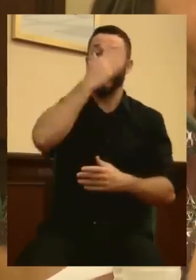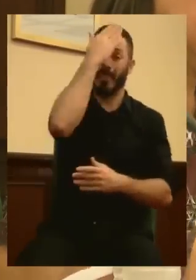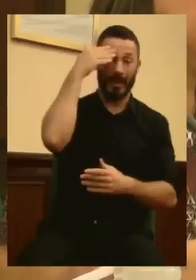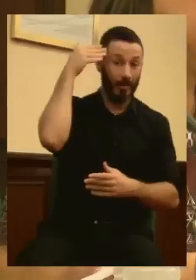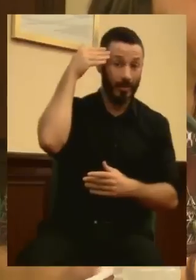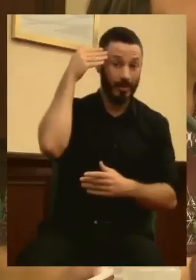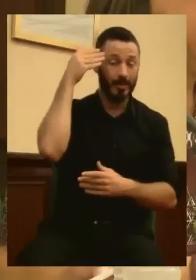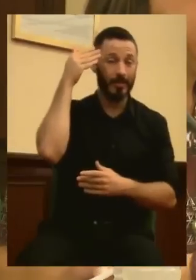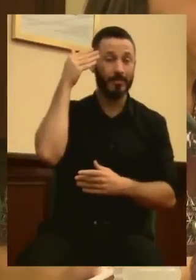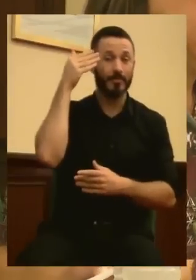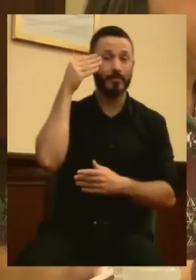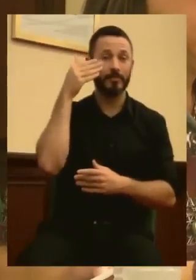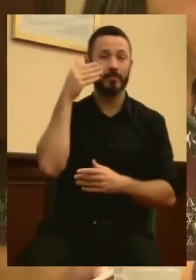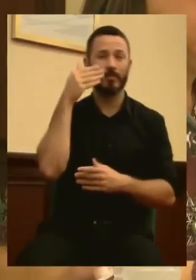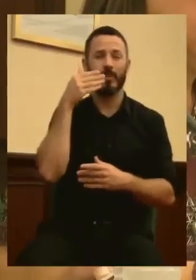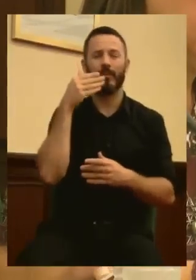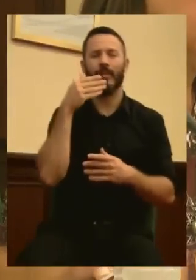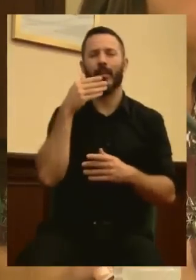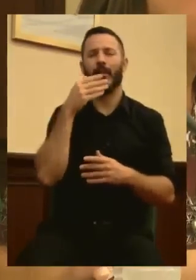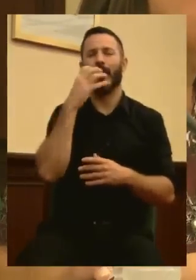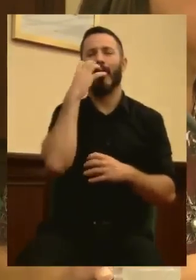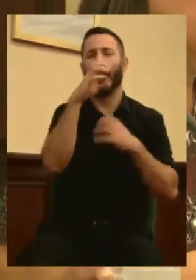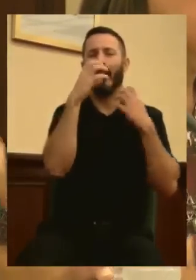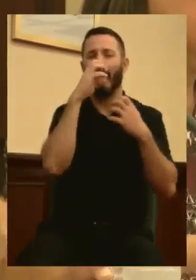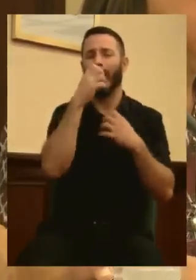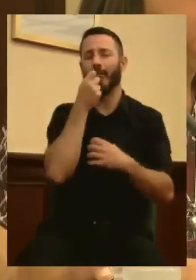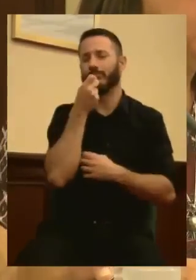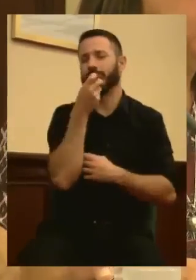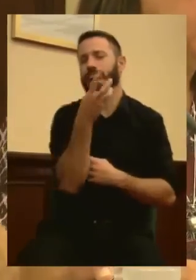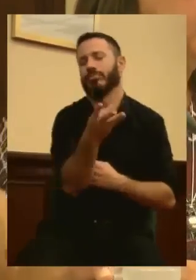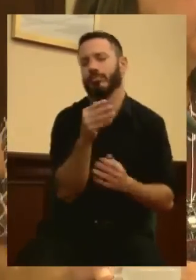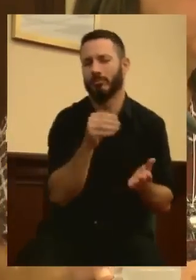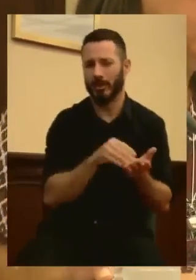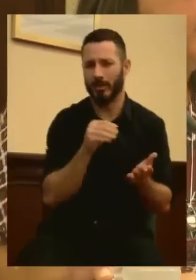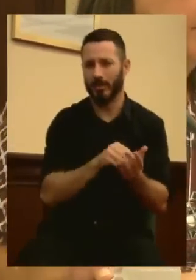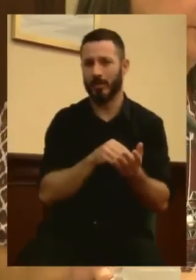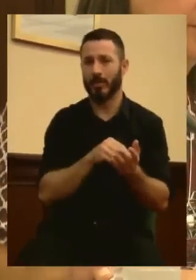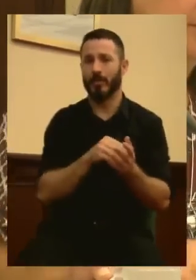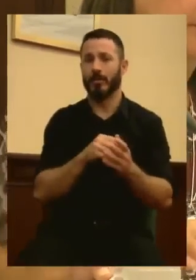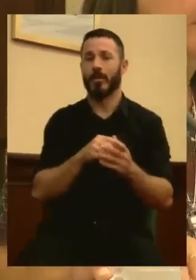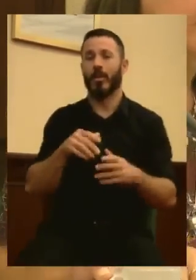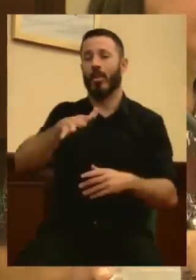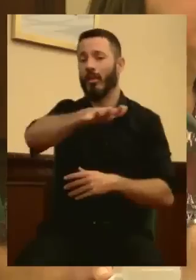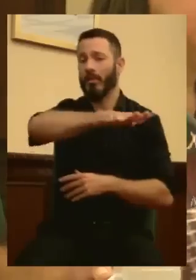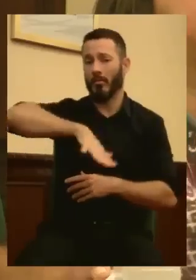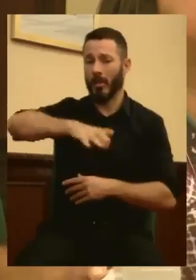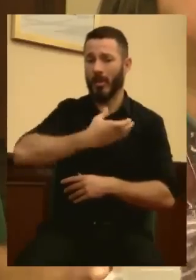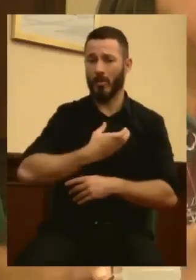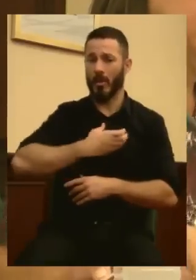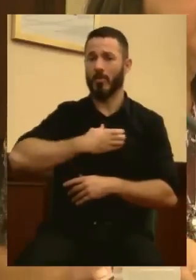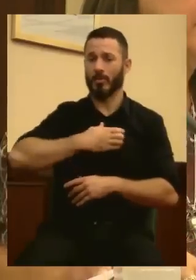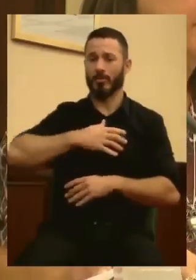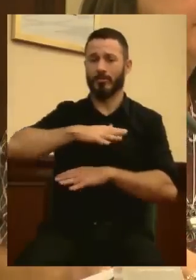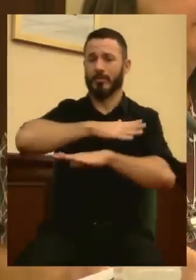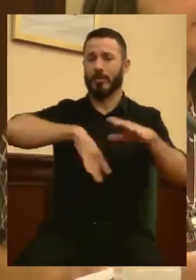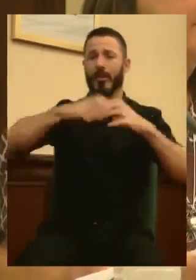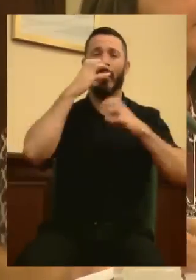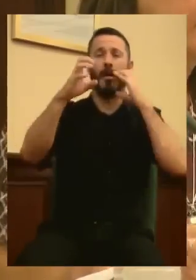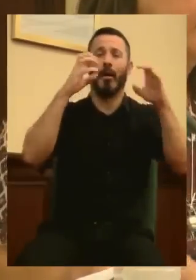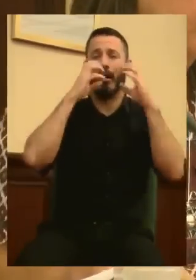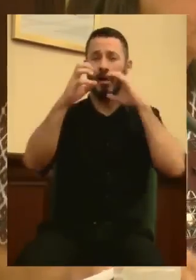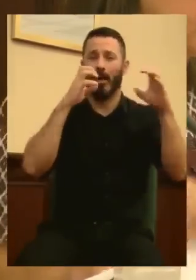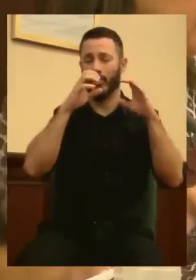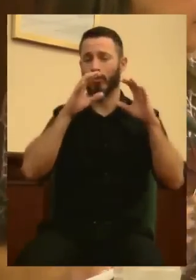se vienen sucediendo numerosas protestas teniendo como escenario la plaza del ayuntamiento en periodo festivo. En mi